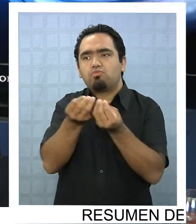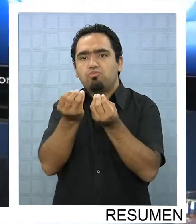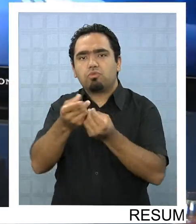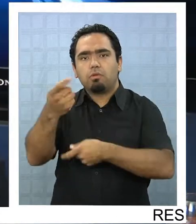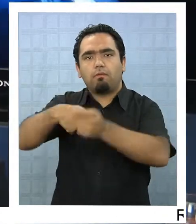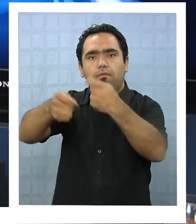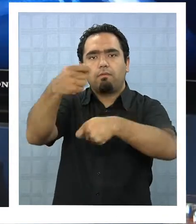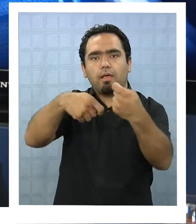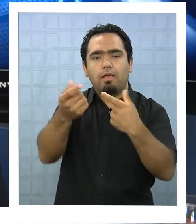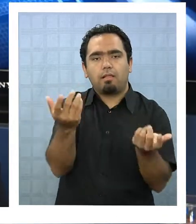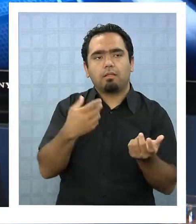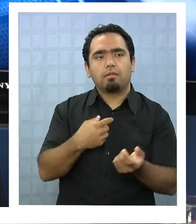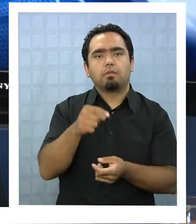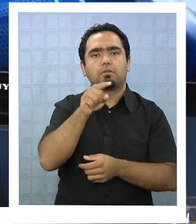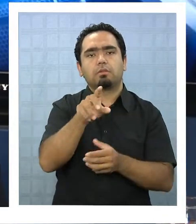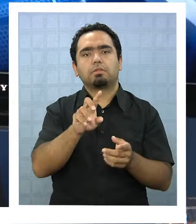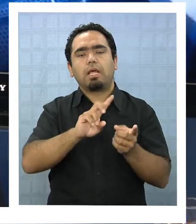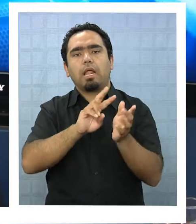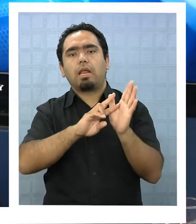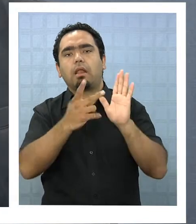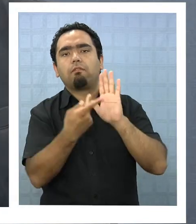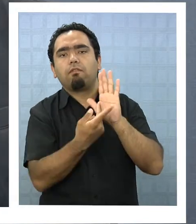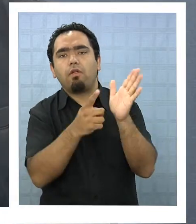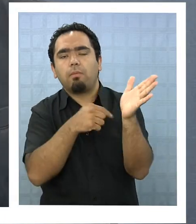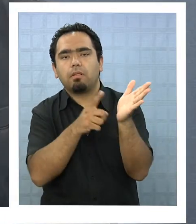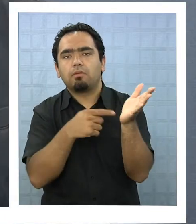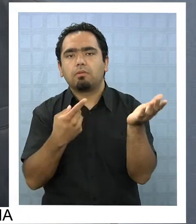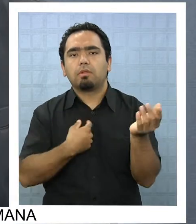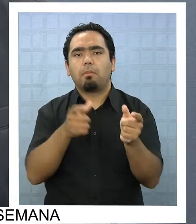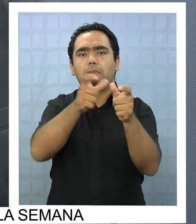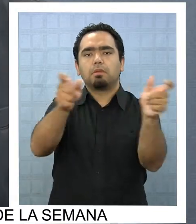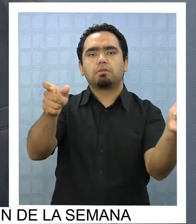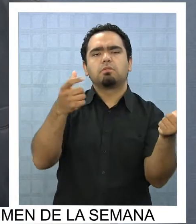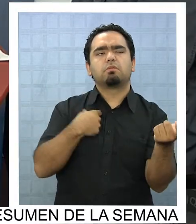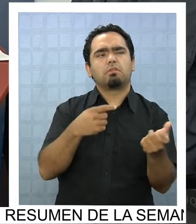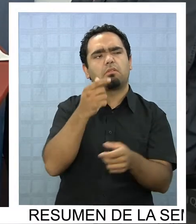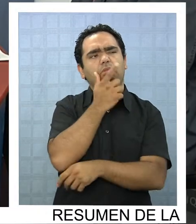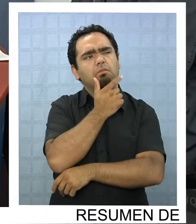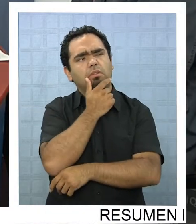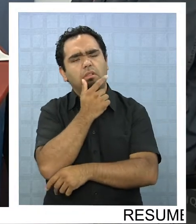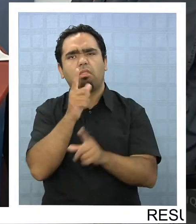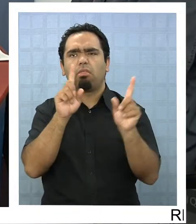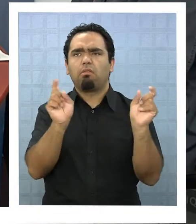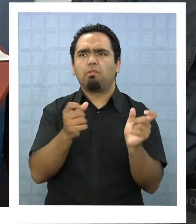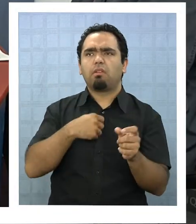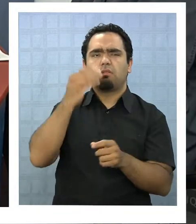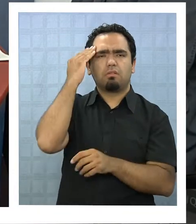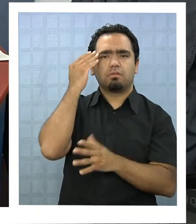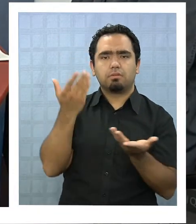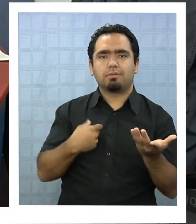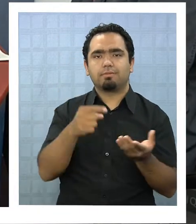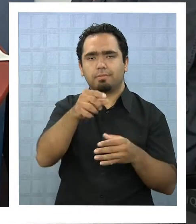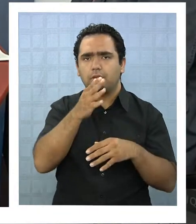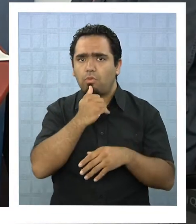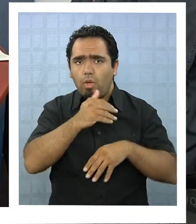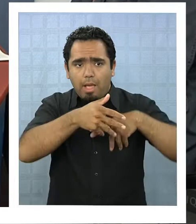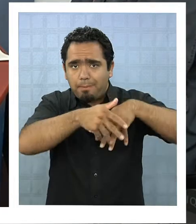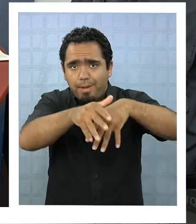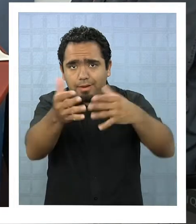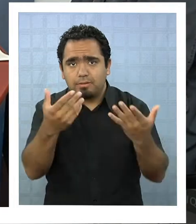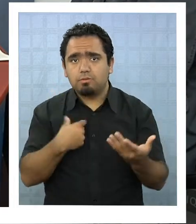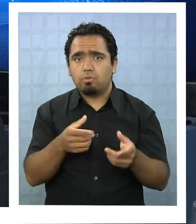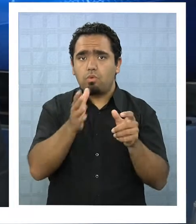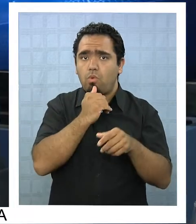y cuando tú hablas de reforma tributaria la gente le molesta ¿qué cosa? lee bien lo poco clara que no dice el cobre no aparecen las marchas por el cobre no veo a la gente